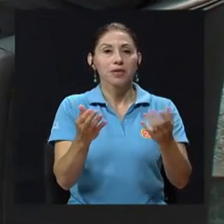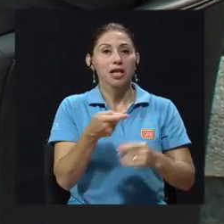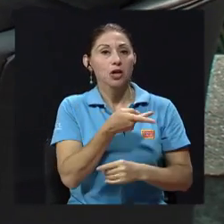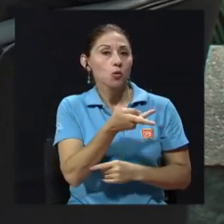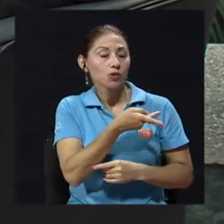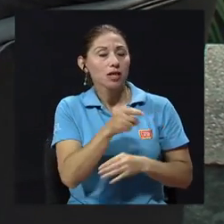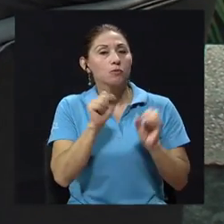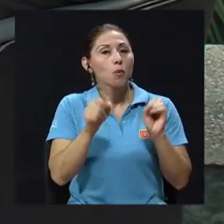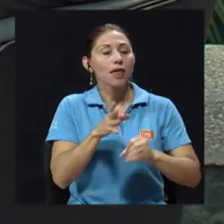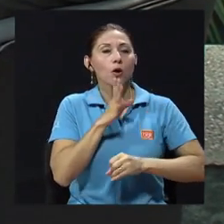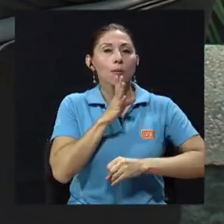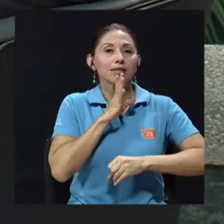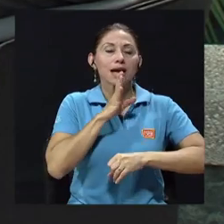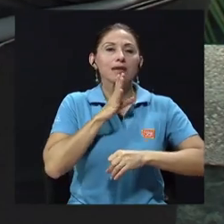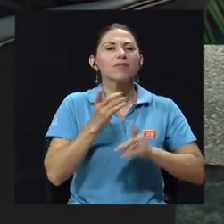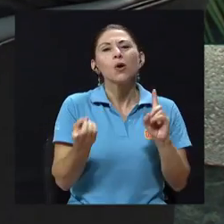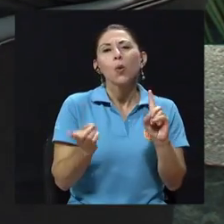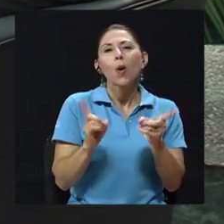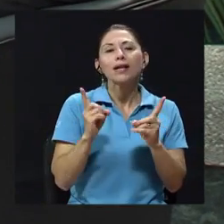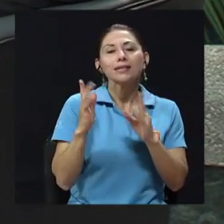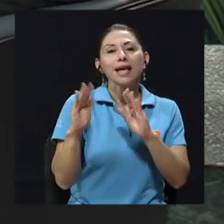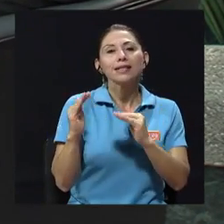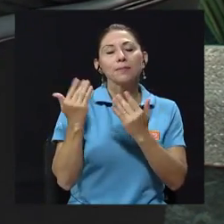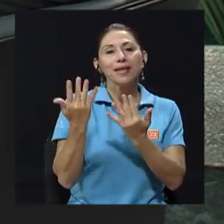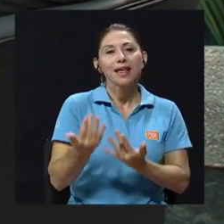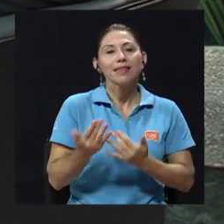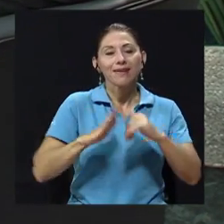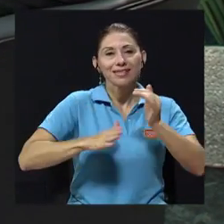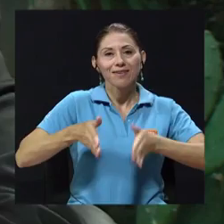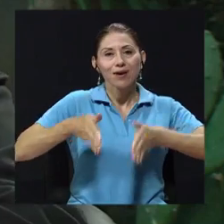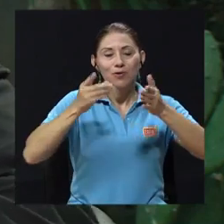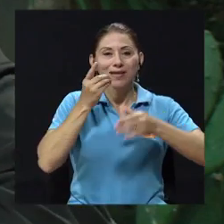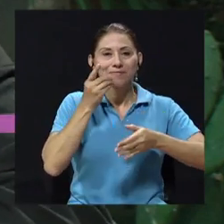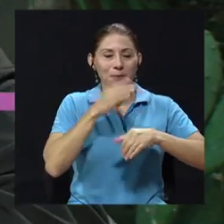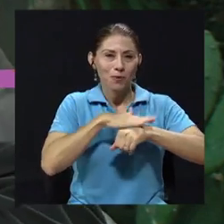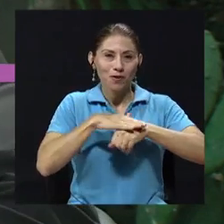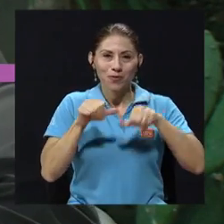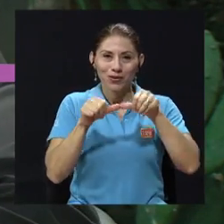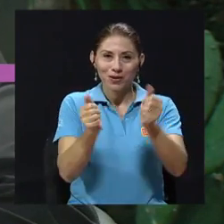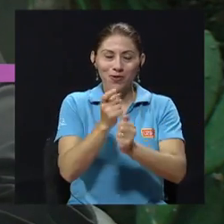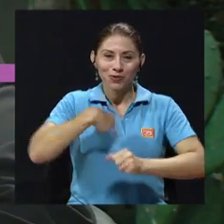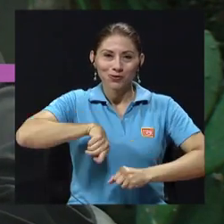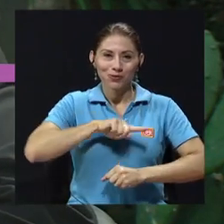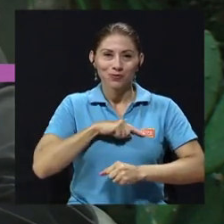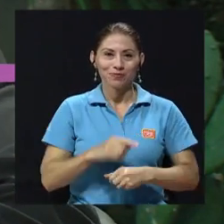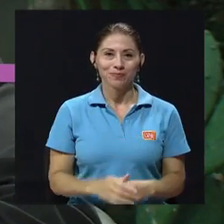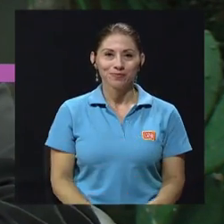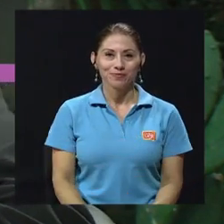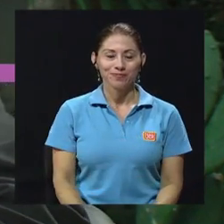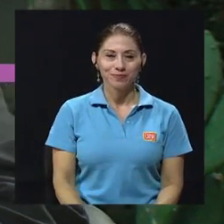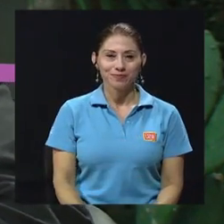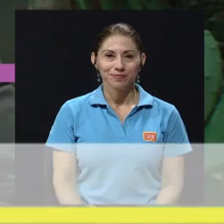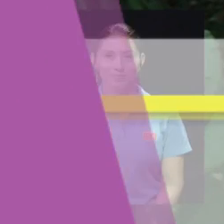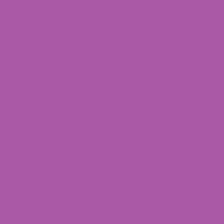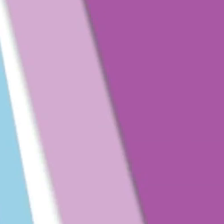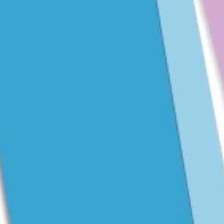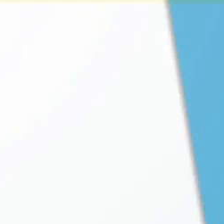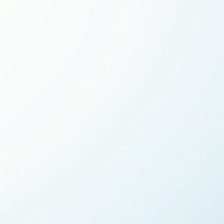aspecto y que ustedes nos puedan conversar cuáles son las expectativas de la Facultad. Por favor, quédense con nosotros y ya regresamos.